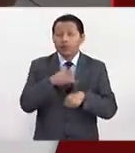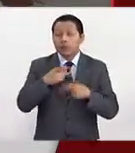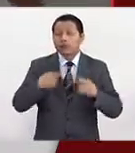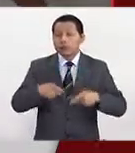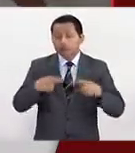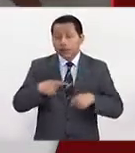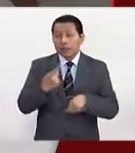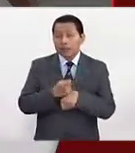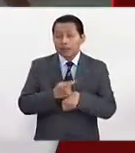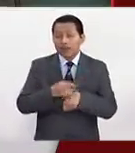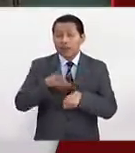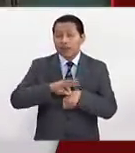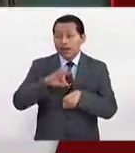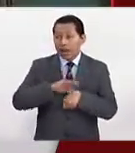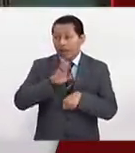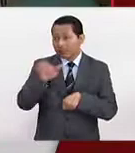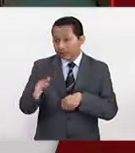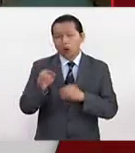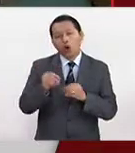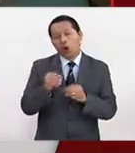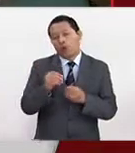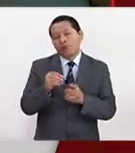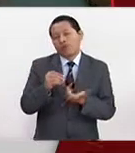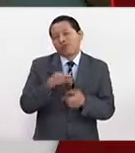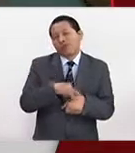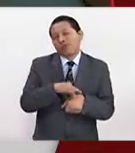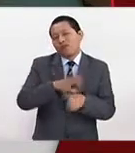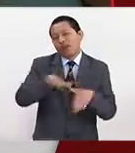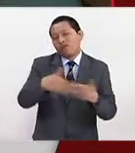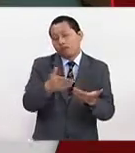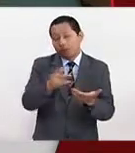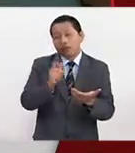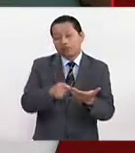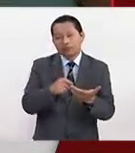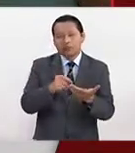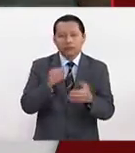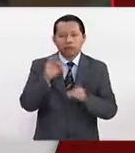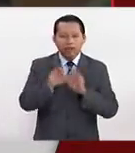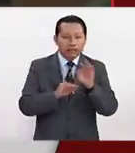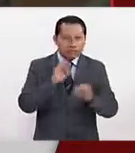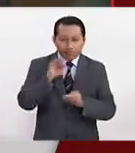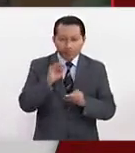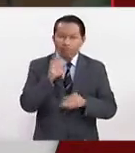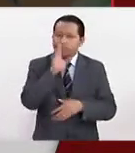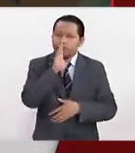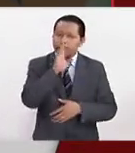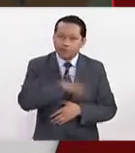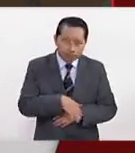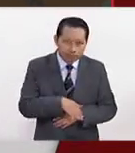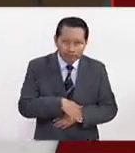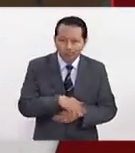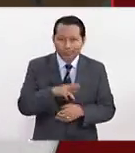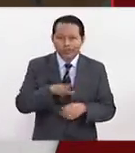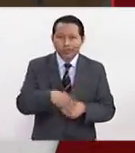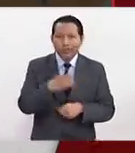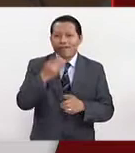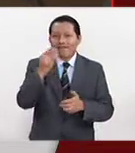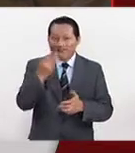a una farmacia o van a un médico de primer contacto y algunas veces reciben no el tratamiento adecuado o no les hacen los